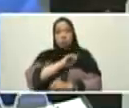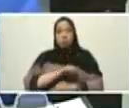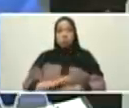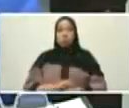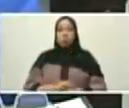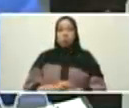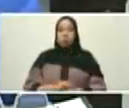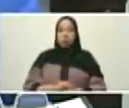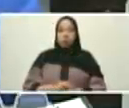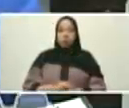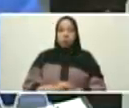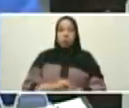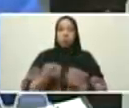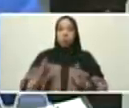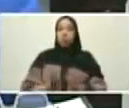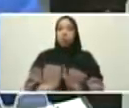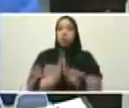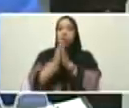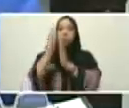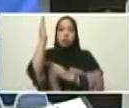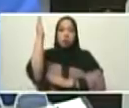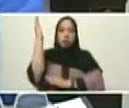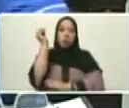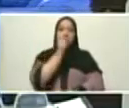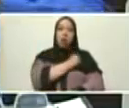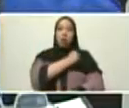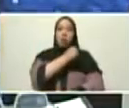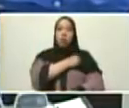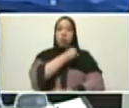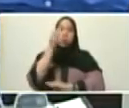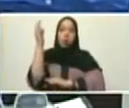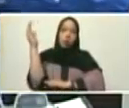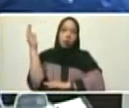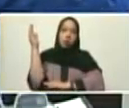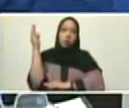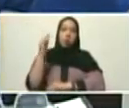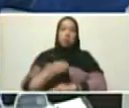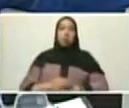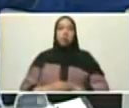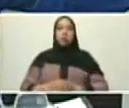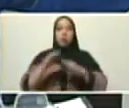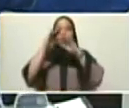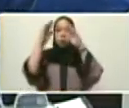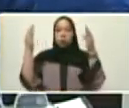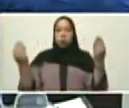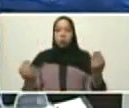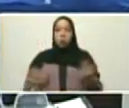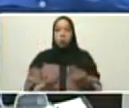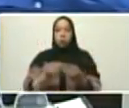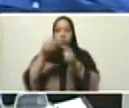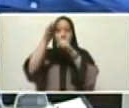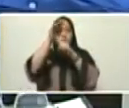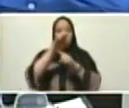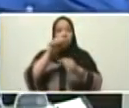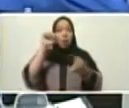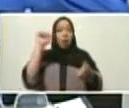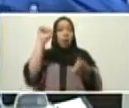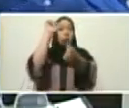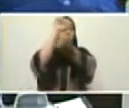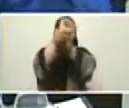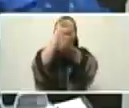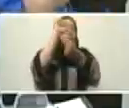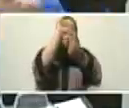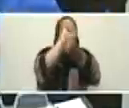por la Santa Alianza, llamada así, que dominaba el mundo y colonizaba. Colonizado